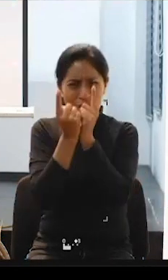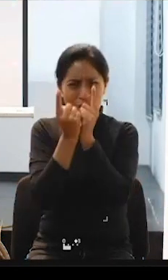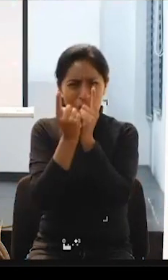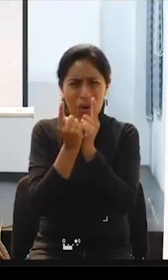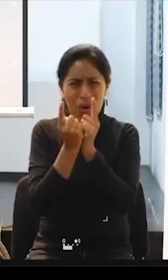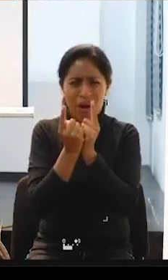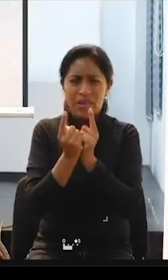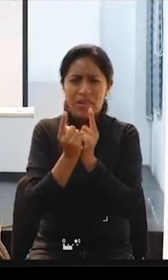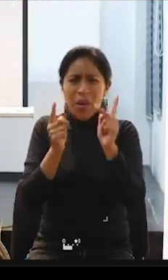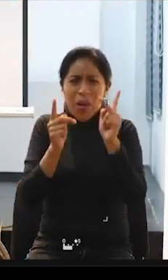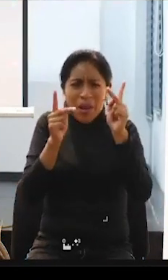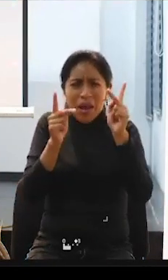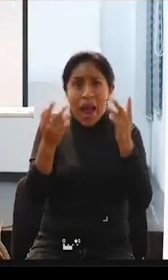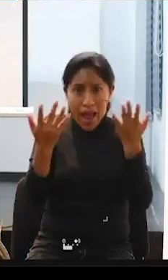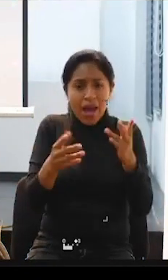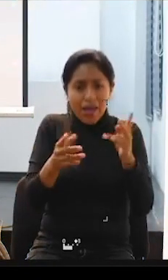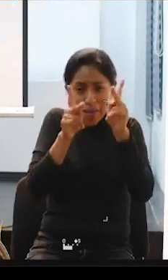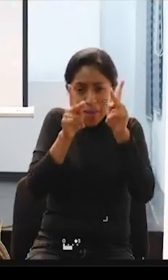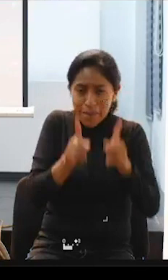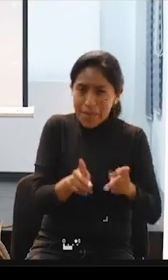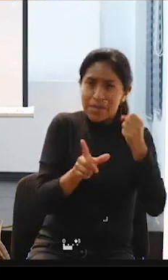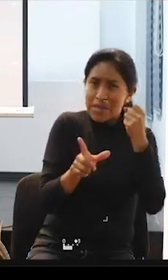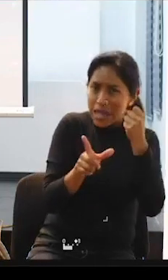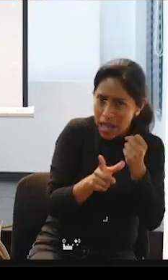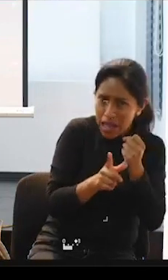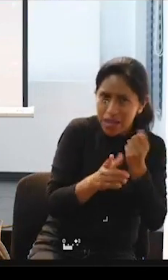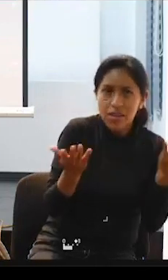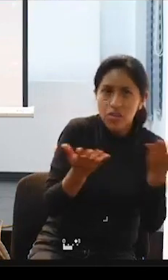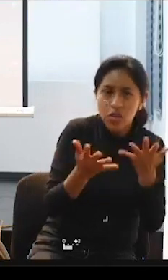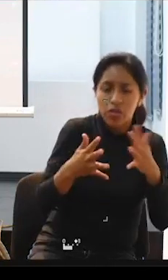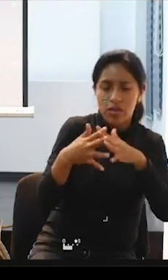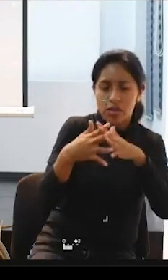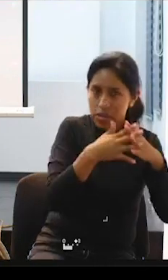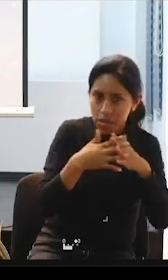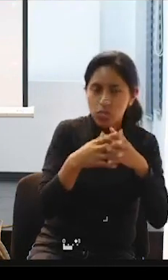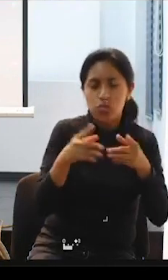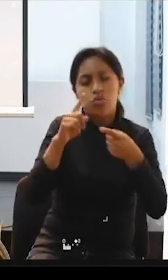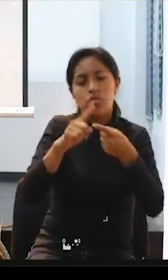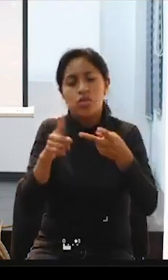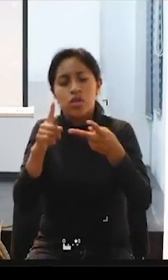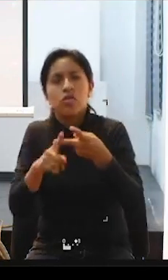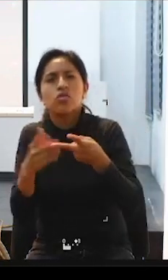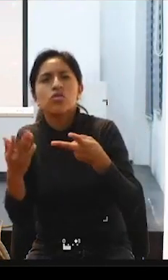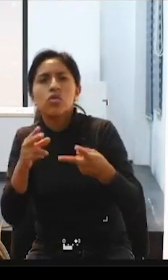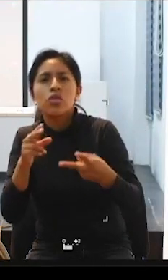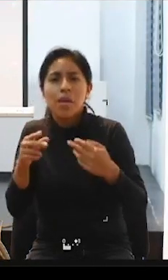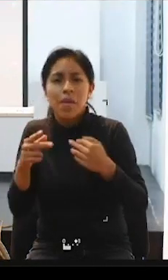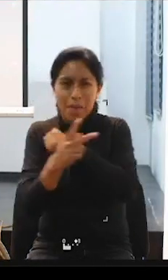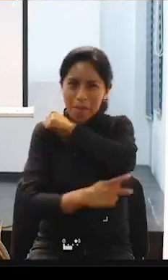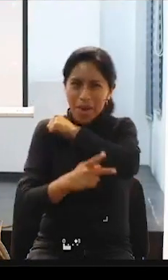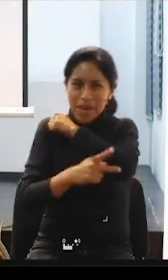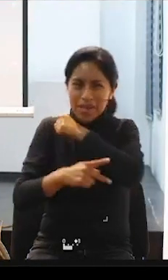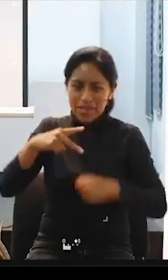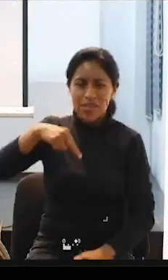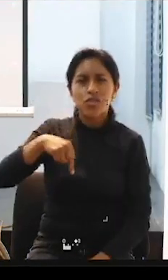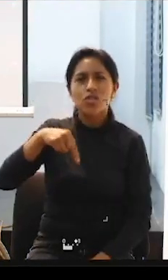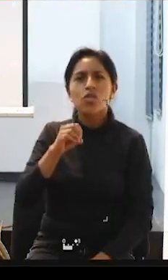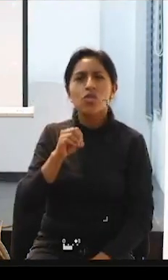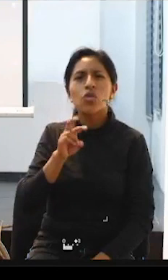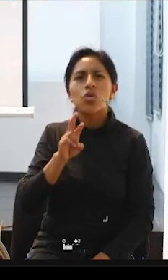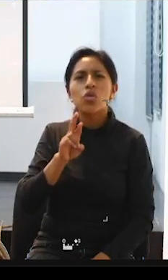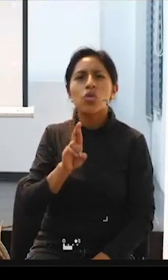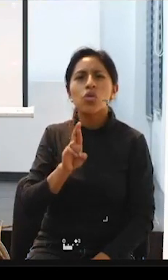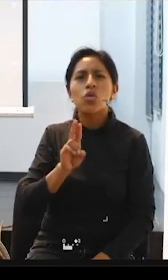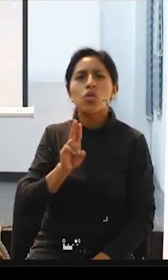referentes de Estados Unidos, de Noruega, vinieron a expresar ya